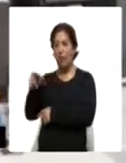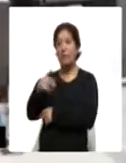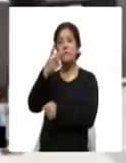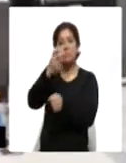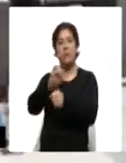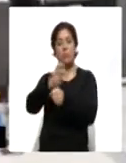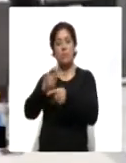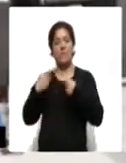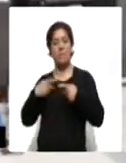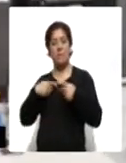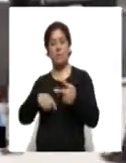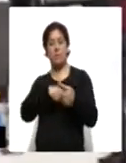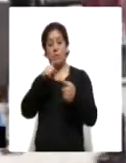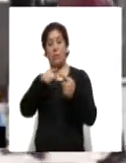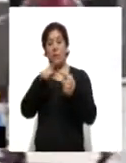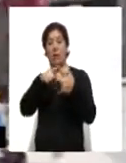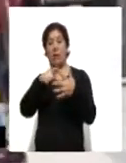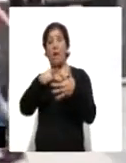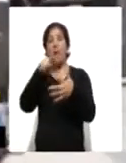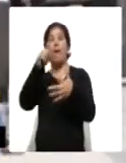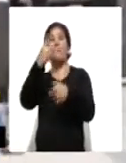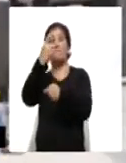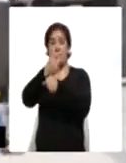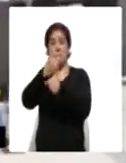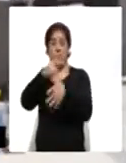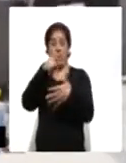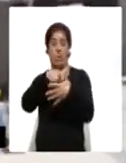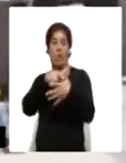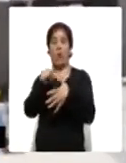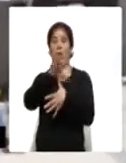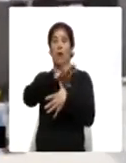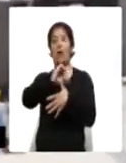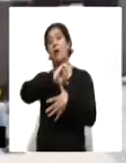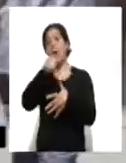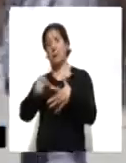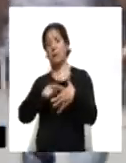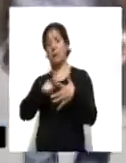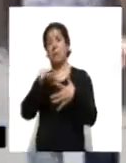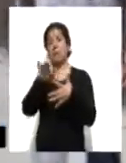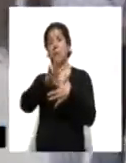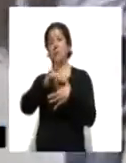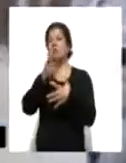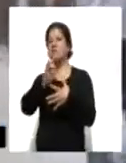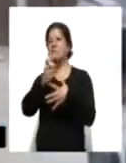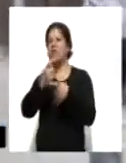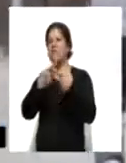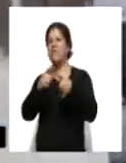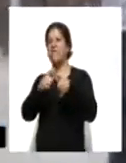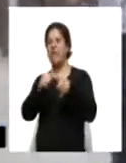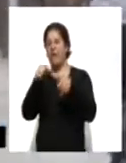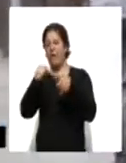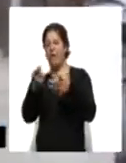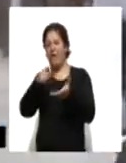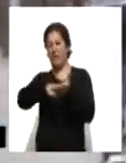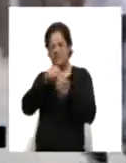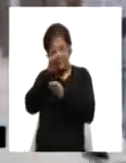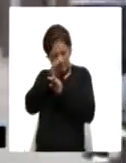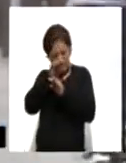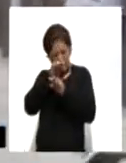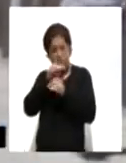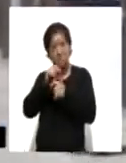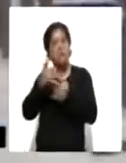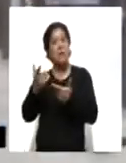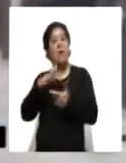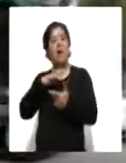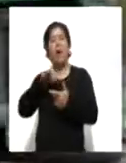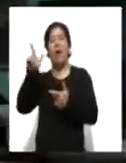caso positivo a la cepa detectada inicialmente en Reino Unido. Se trata de un hombre que llegó a Chile desde Madrid en un vuelo